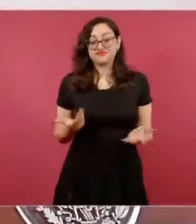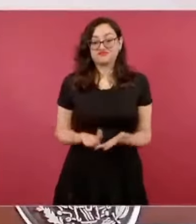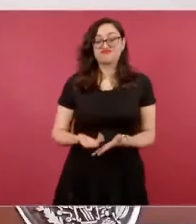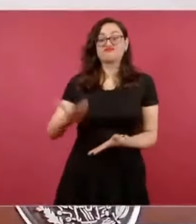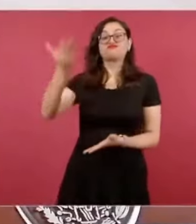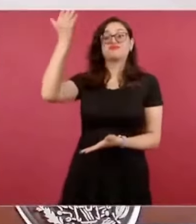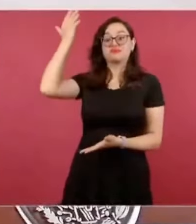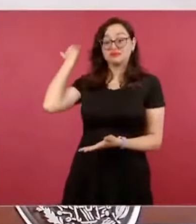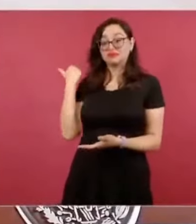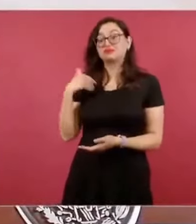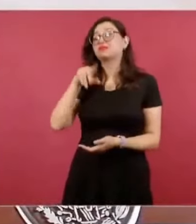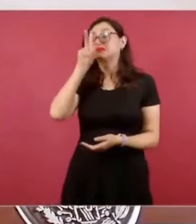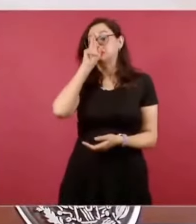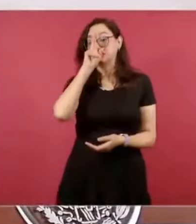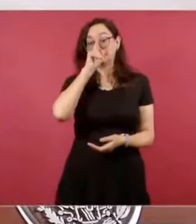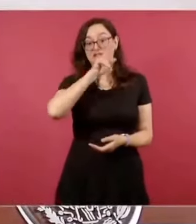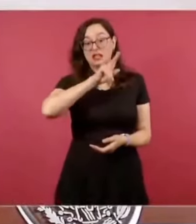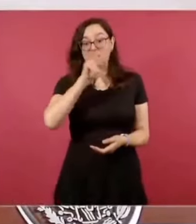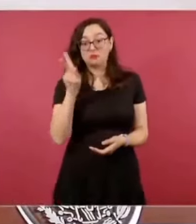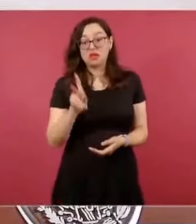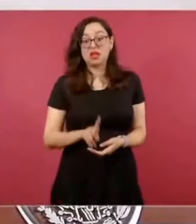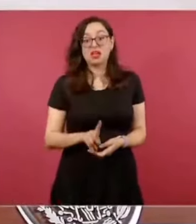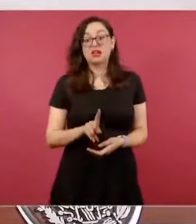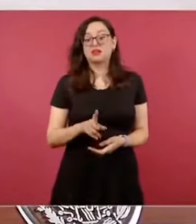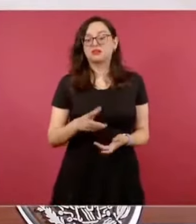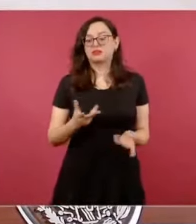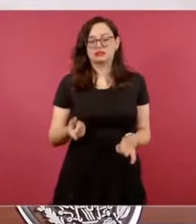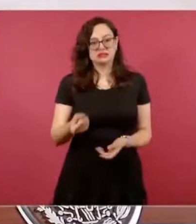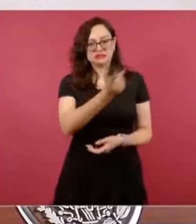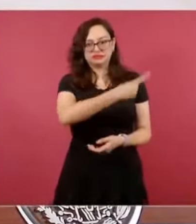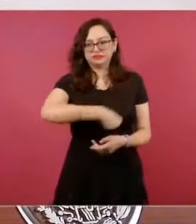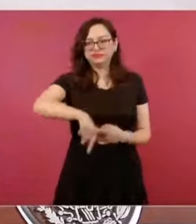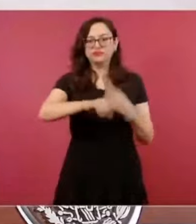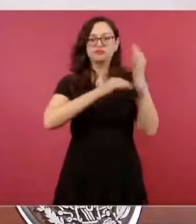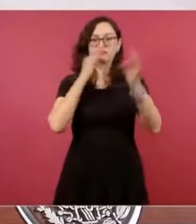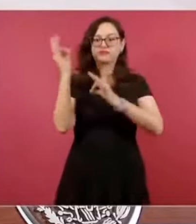mercenarios muy perversos,